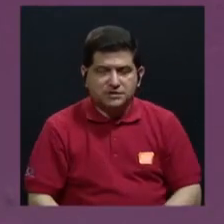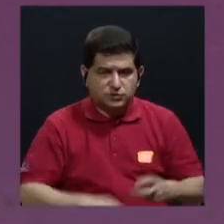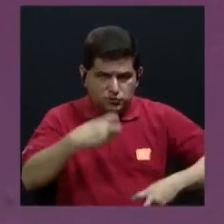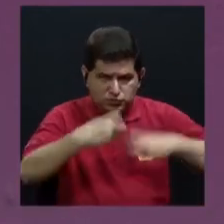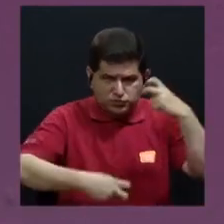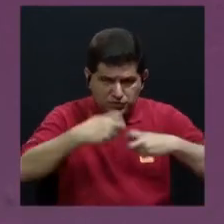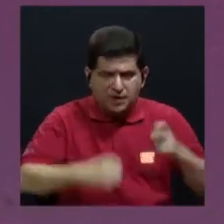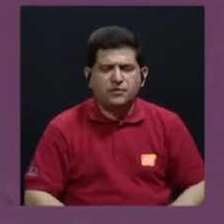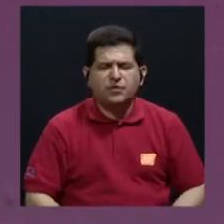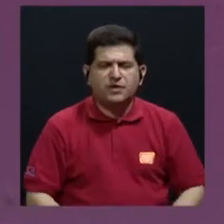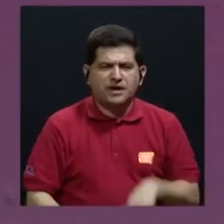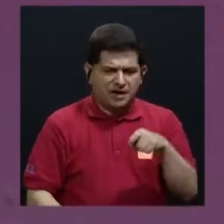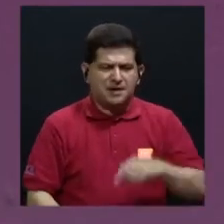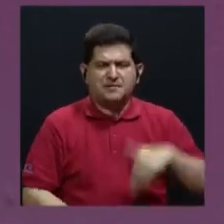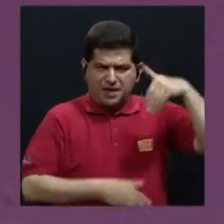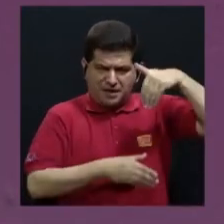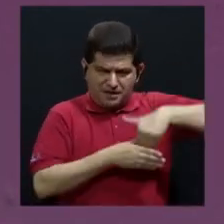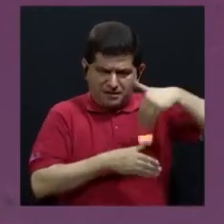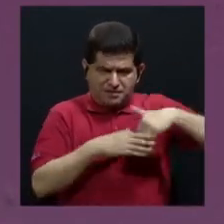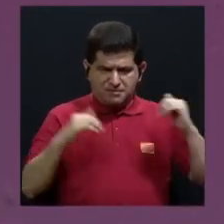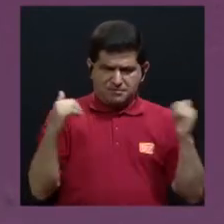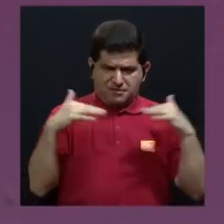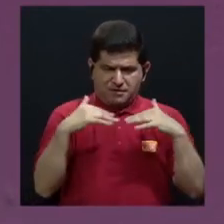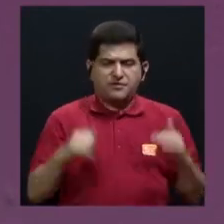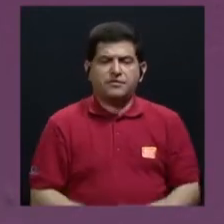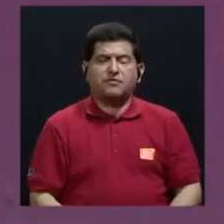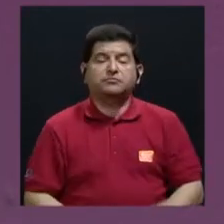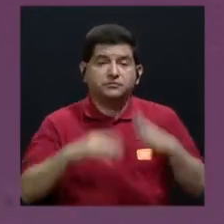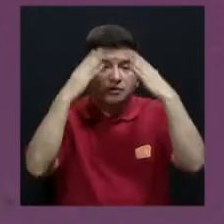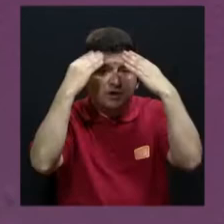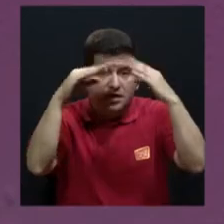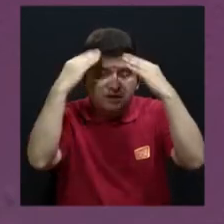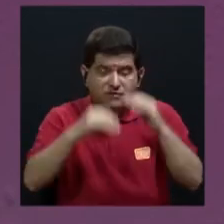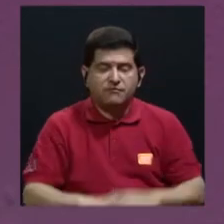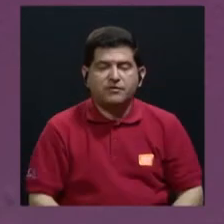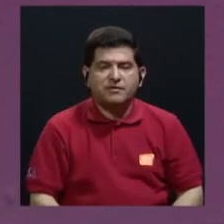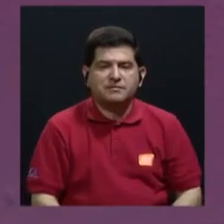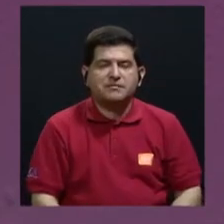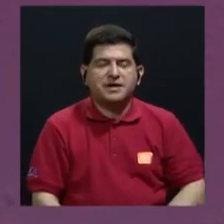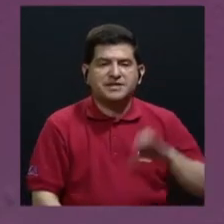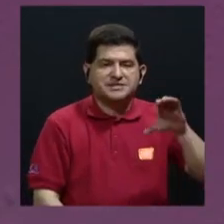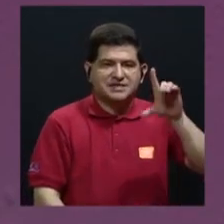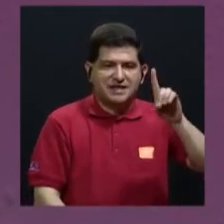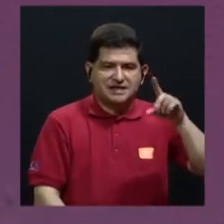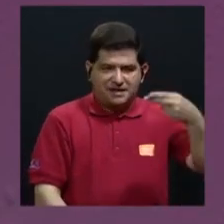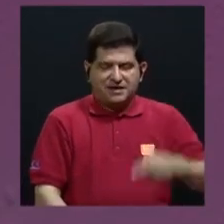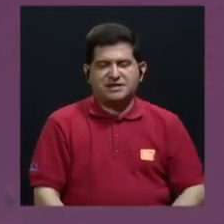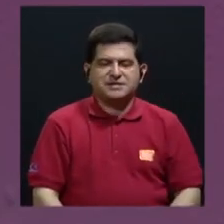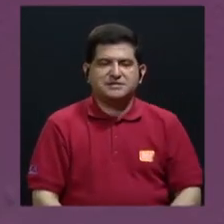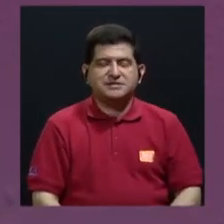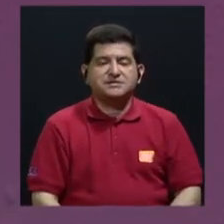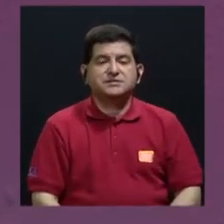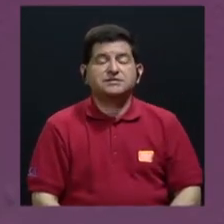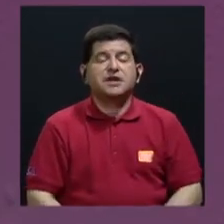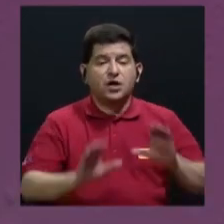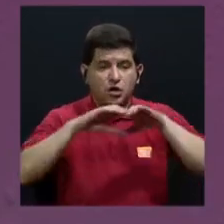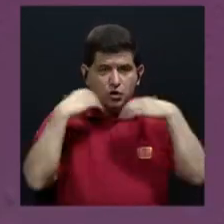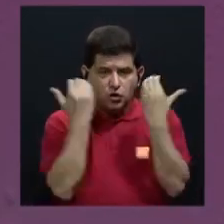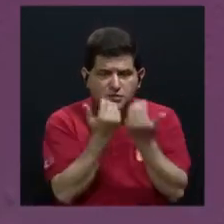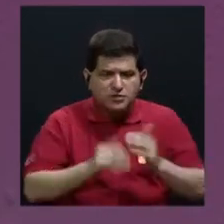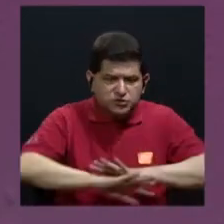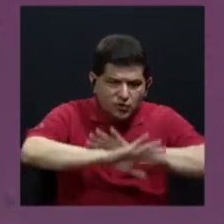conflicto armado interno. El informe de la CAH, la Comisión de Esclarecimiento Histórico,